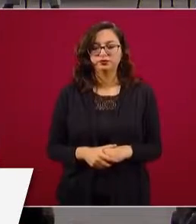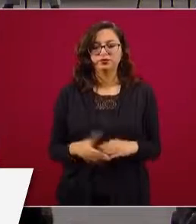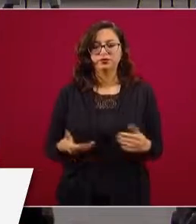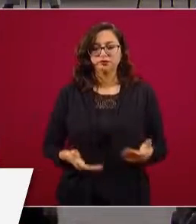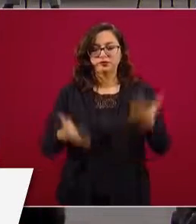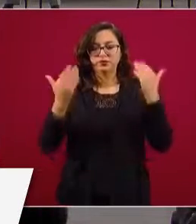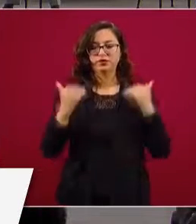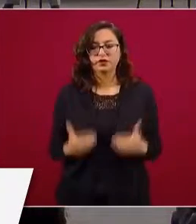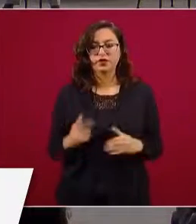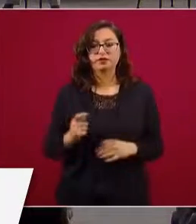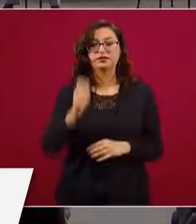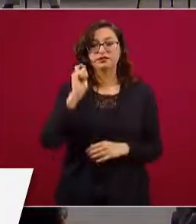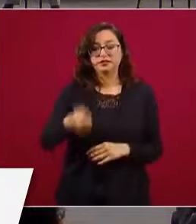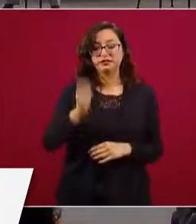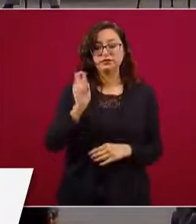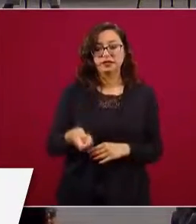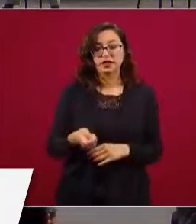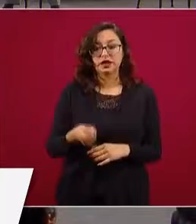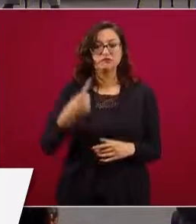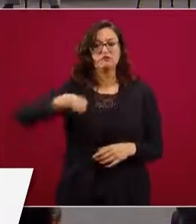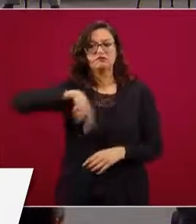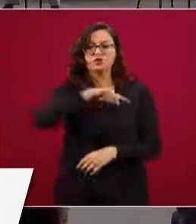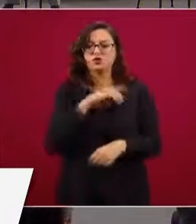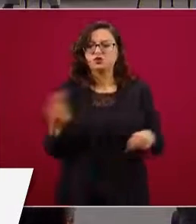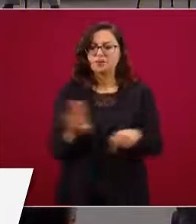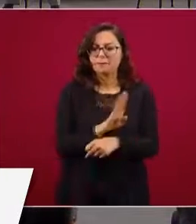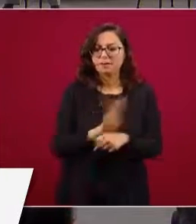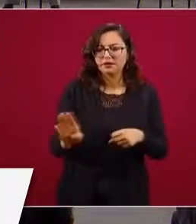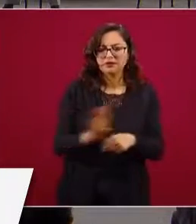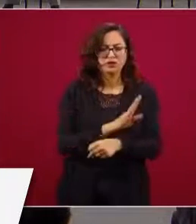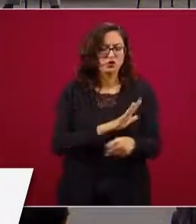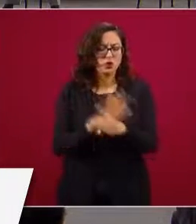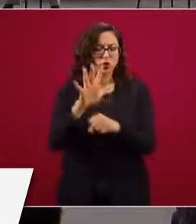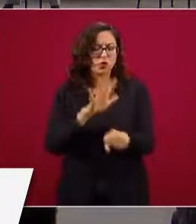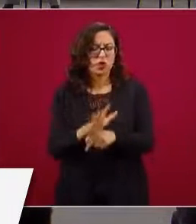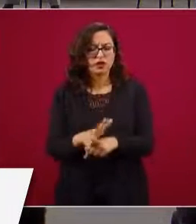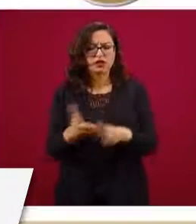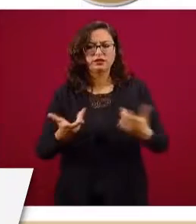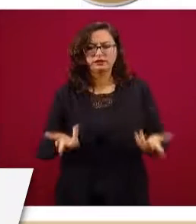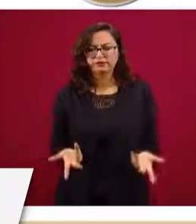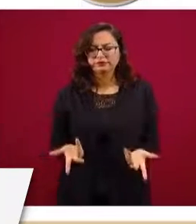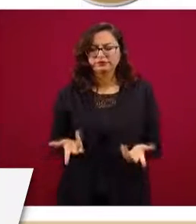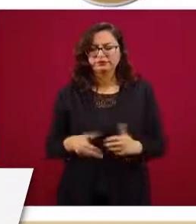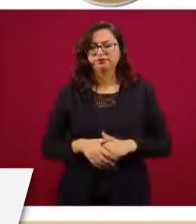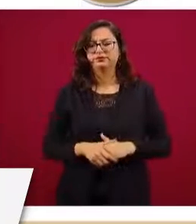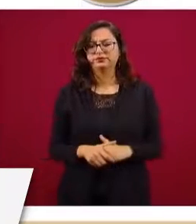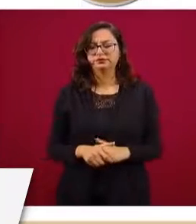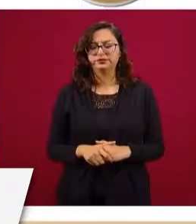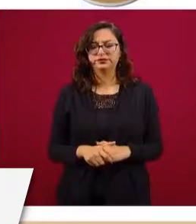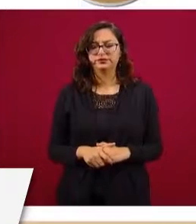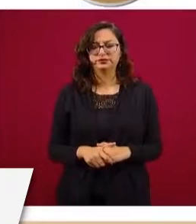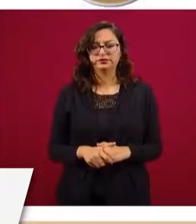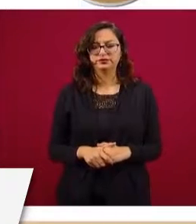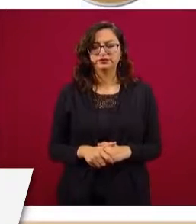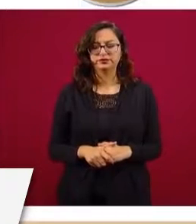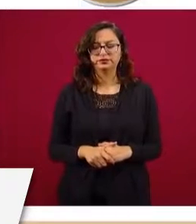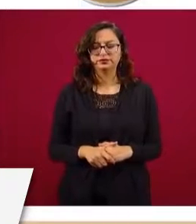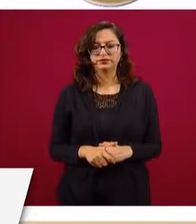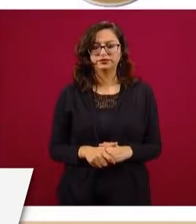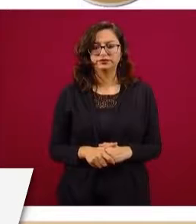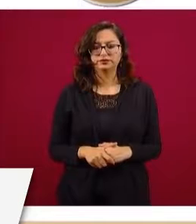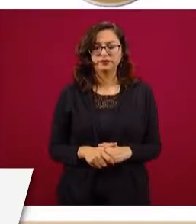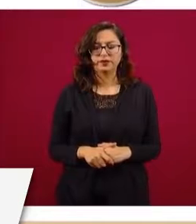¿Y eso qué significa? ¿Qué nos beneficia? ¿Qué acciones se toman y qué resultados tienen? Entonces, hay un